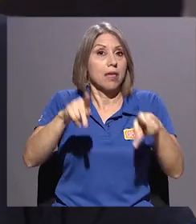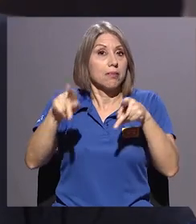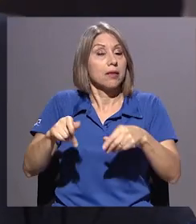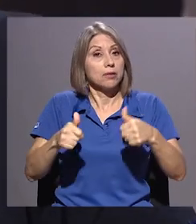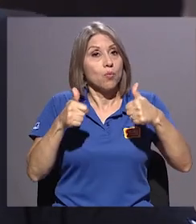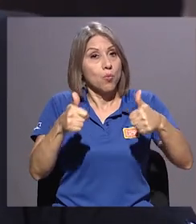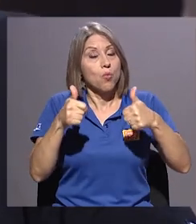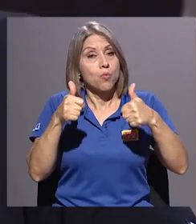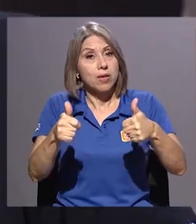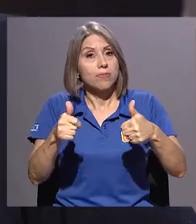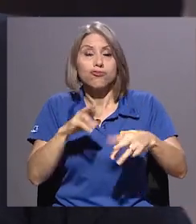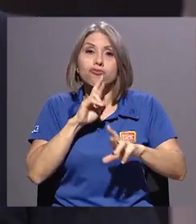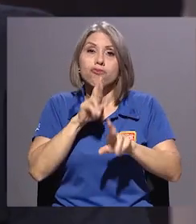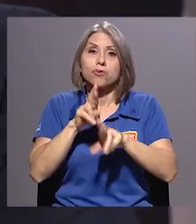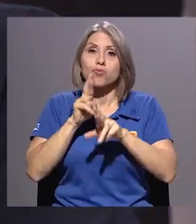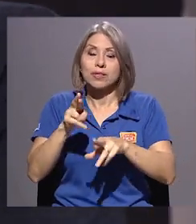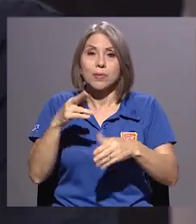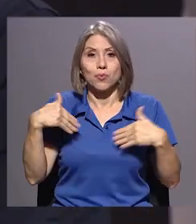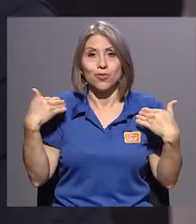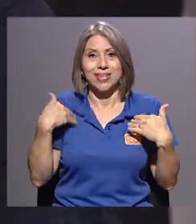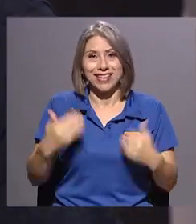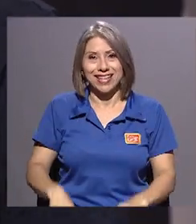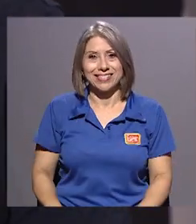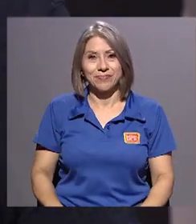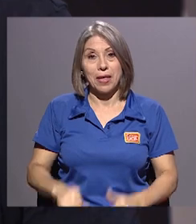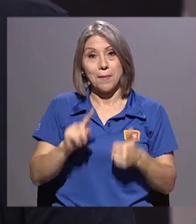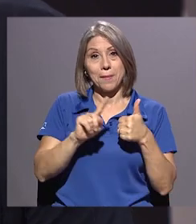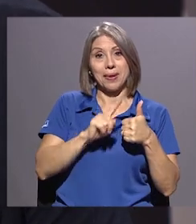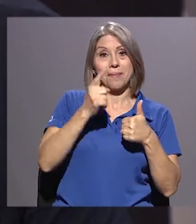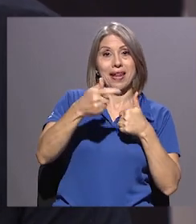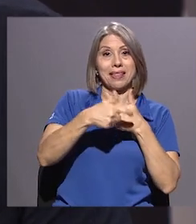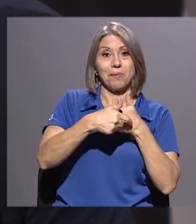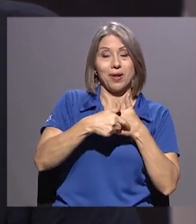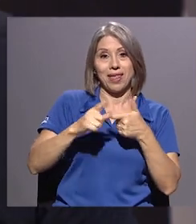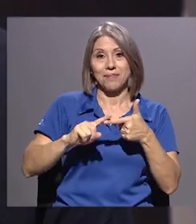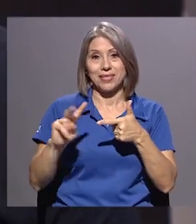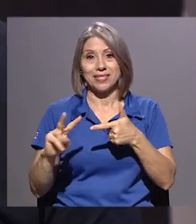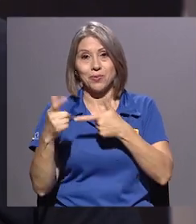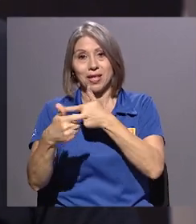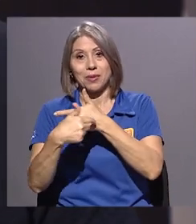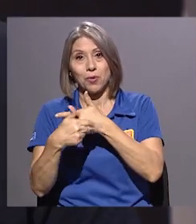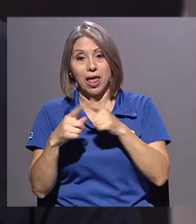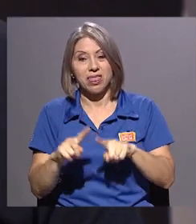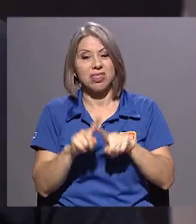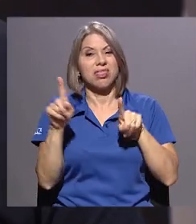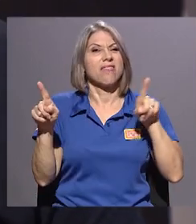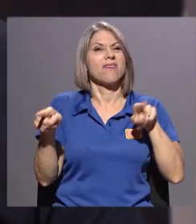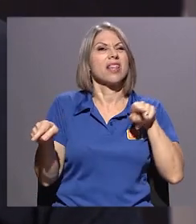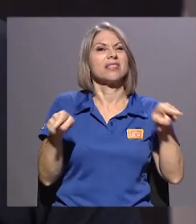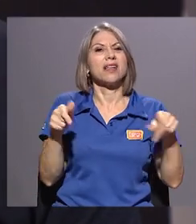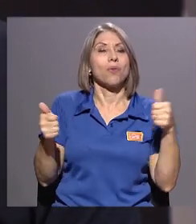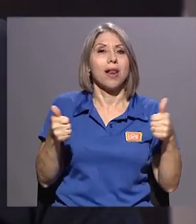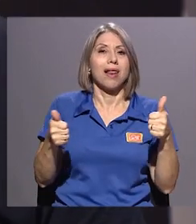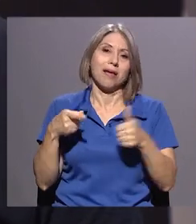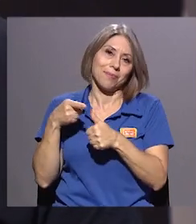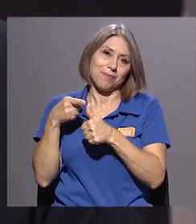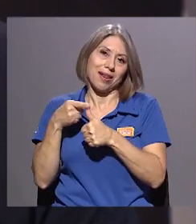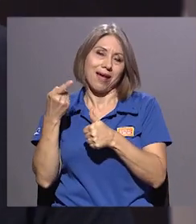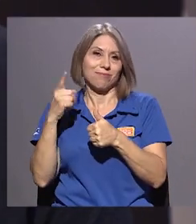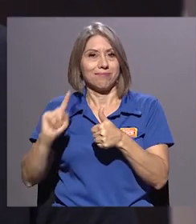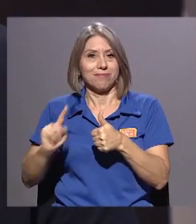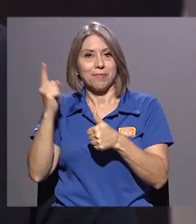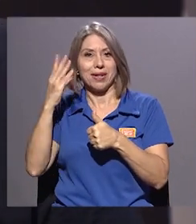estamos muy contentos. Y la diferencia entre la primera y la segunda es que primera era una primera experiencia. Y en la segunda ya,